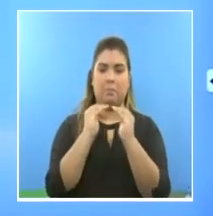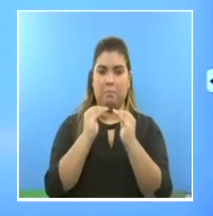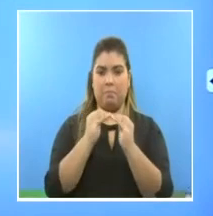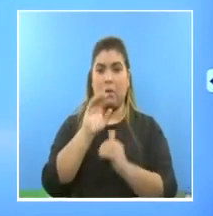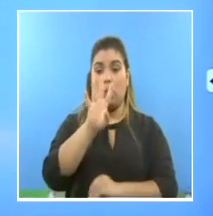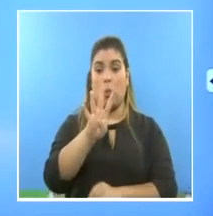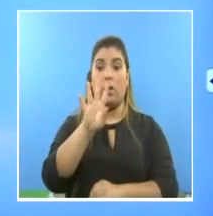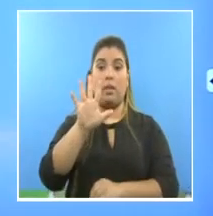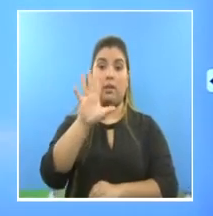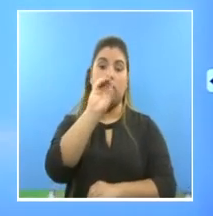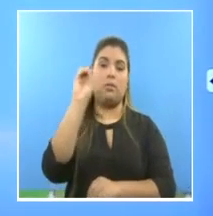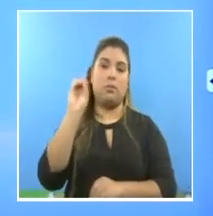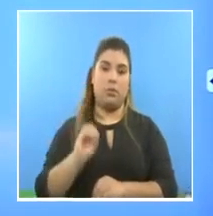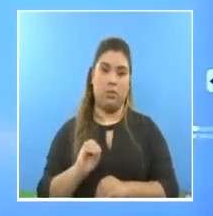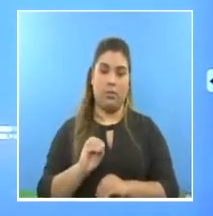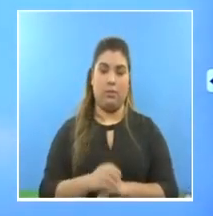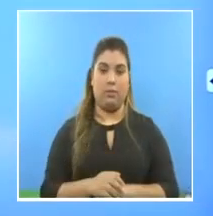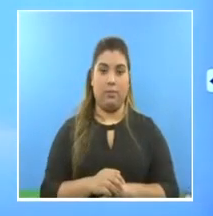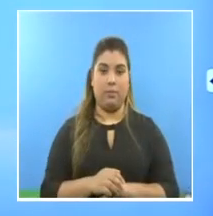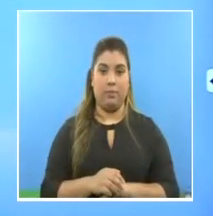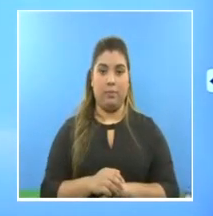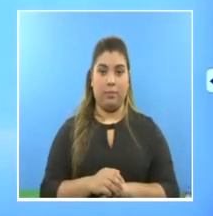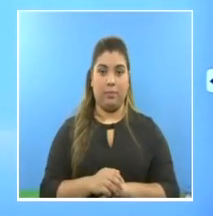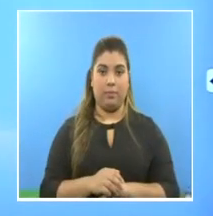está en 45%.